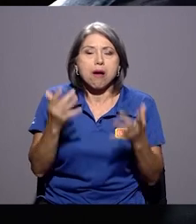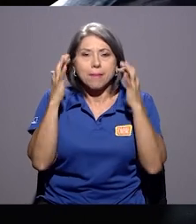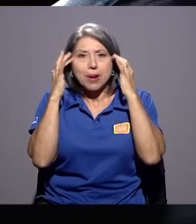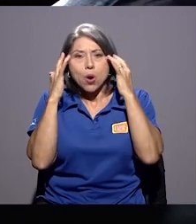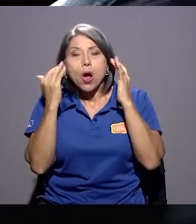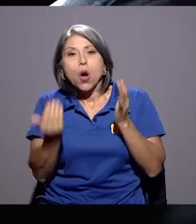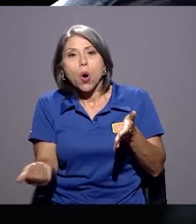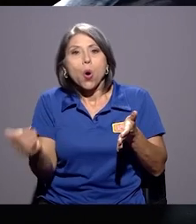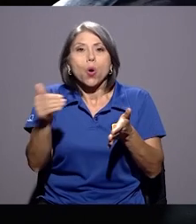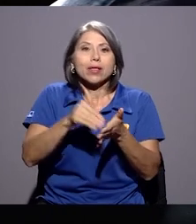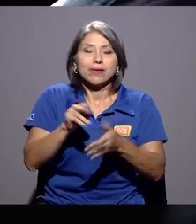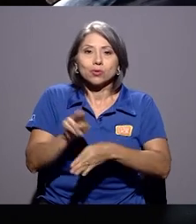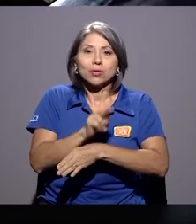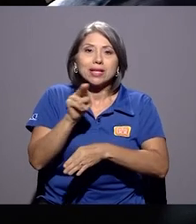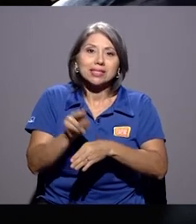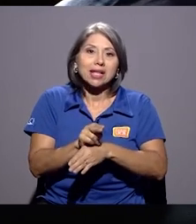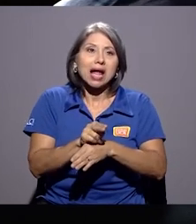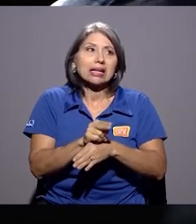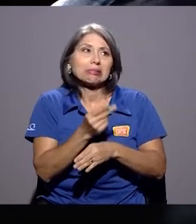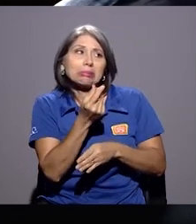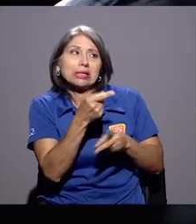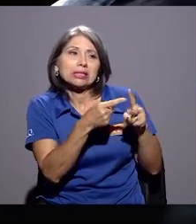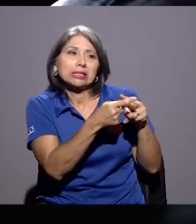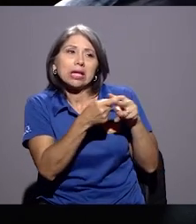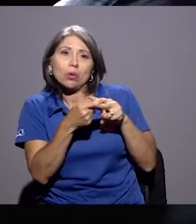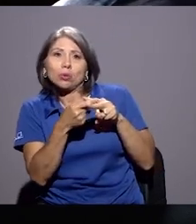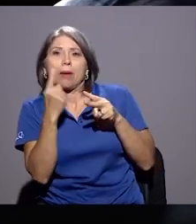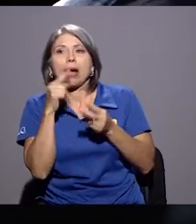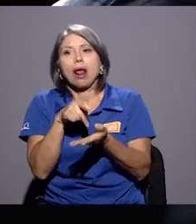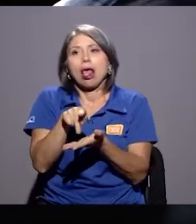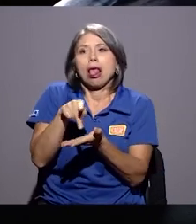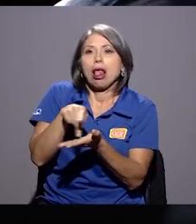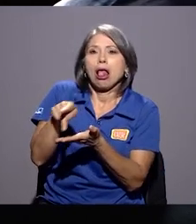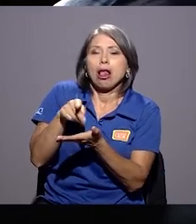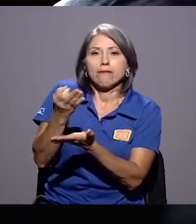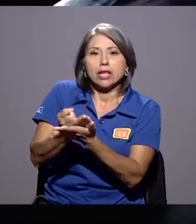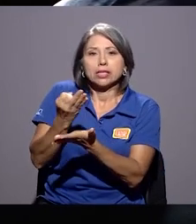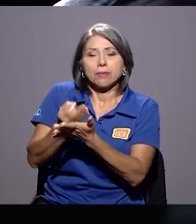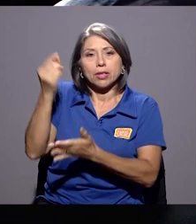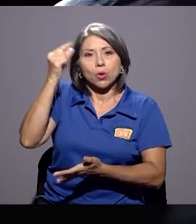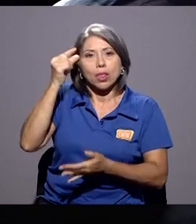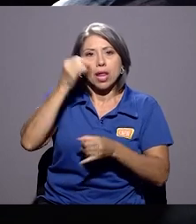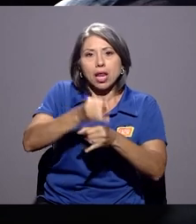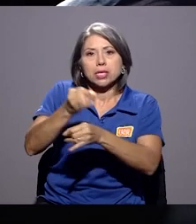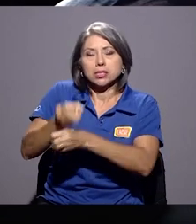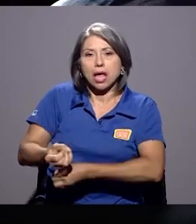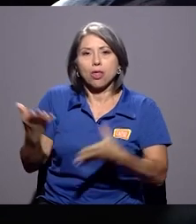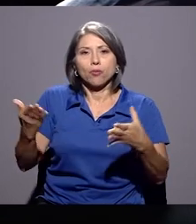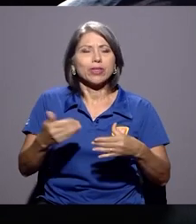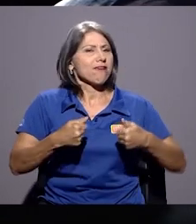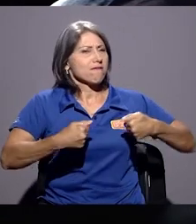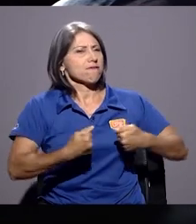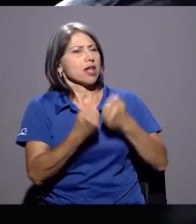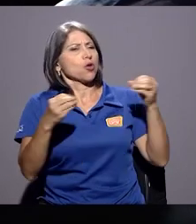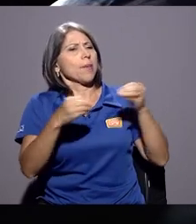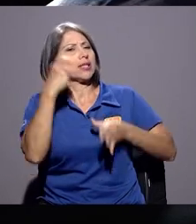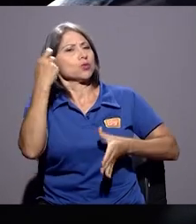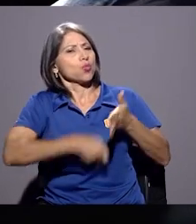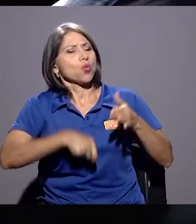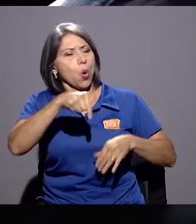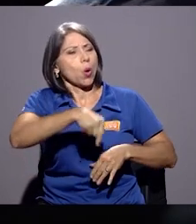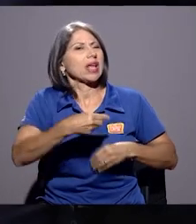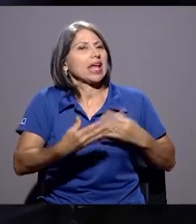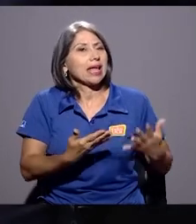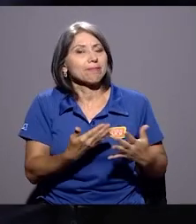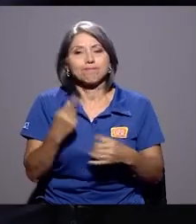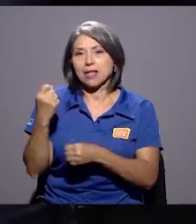que volvamos a tener que utilizar la deuda como instrumento de financiamiento del Estado. ¿Cuál es el reto más duro que tenemos hoy en materia económica como